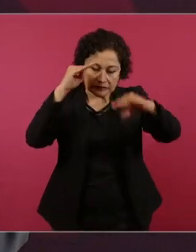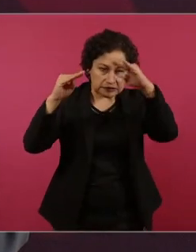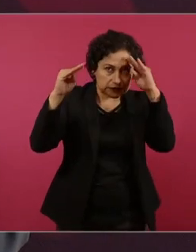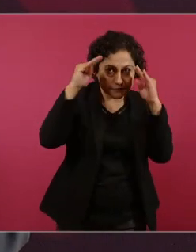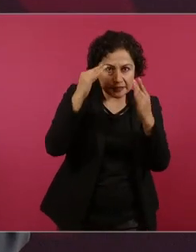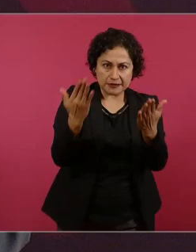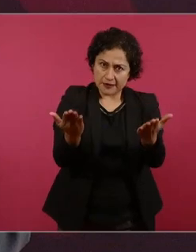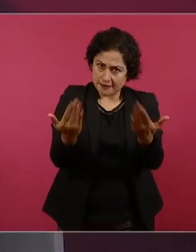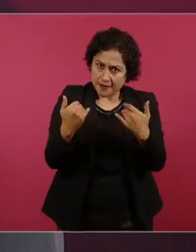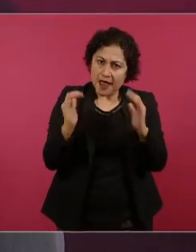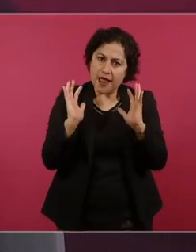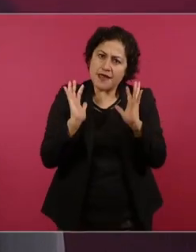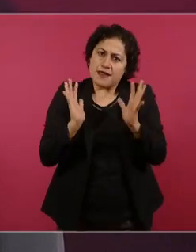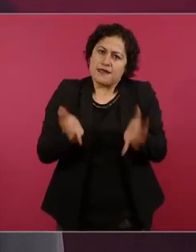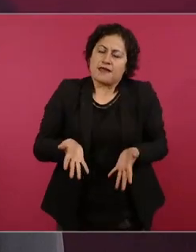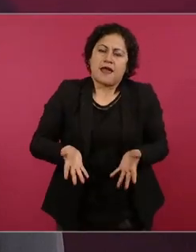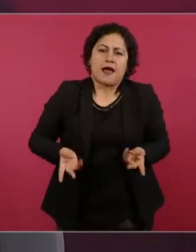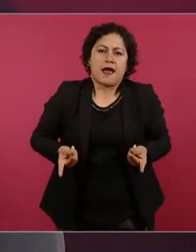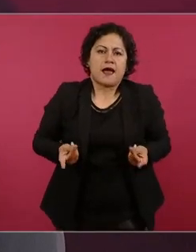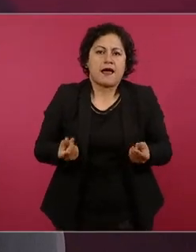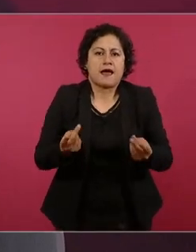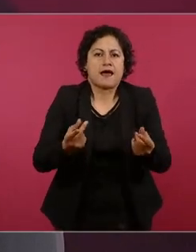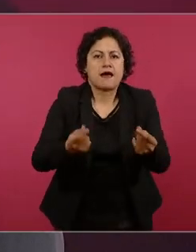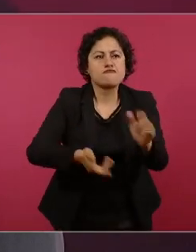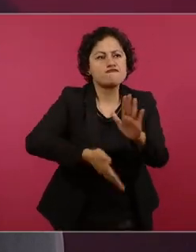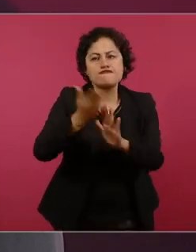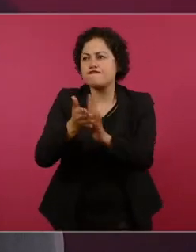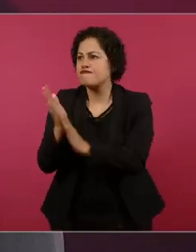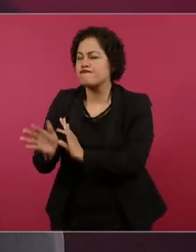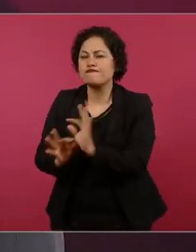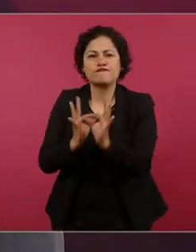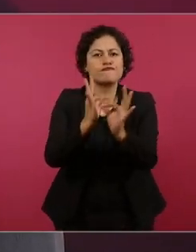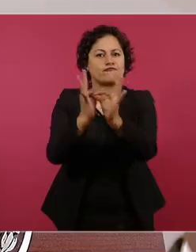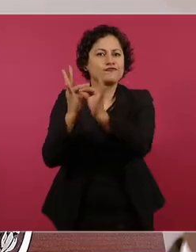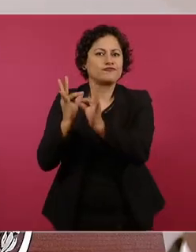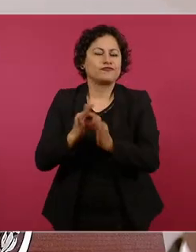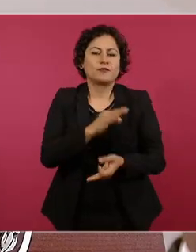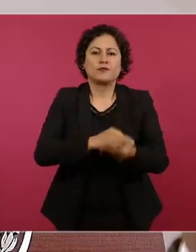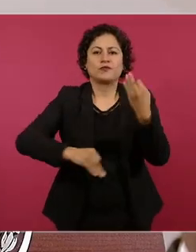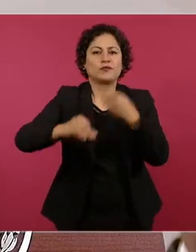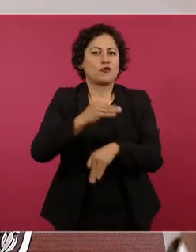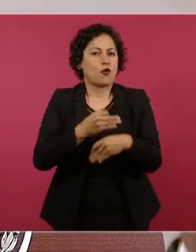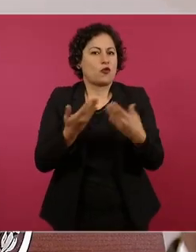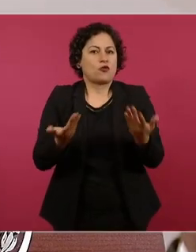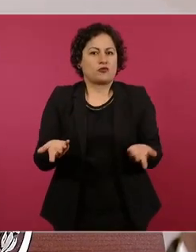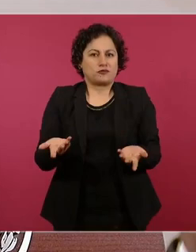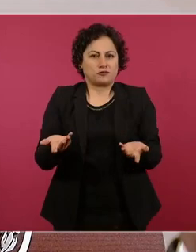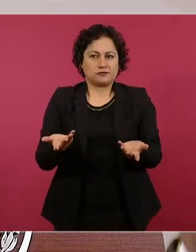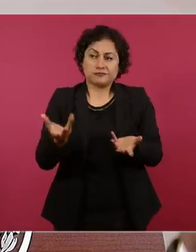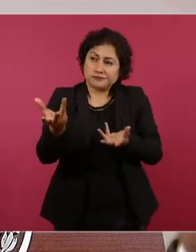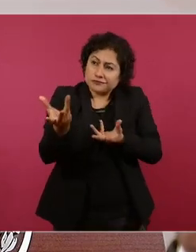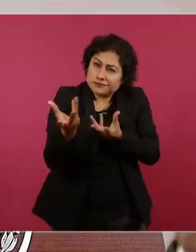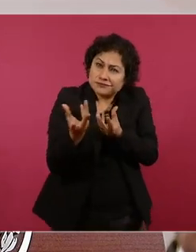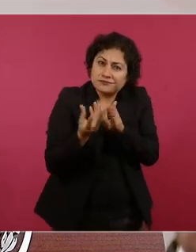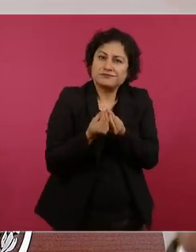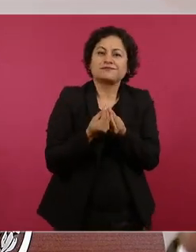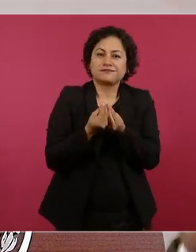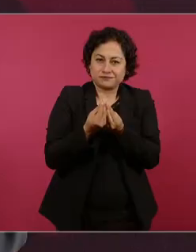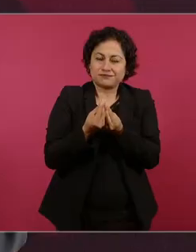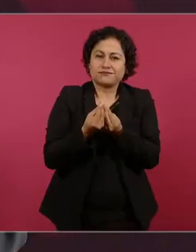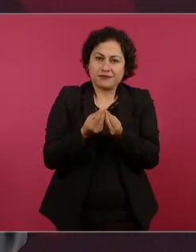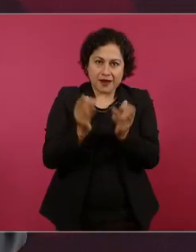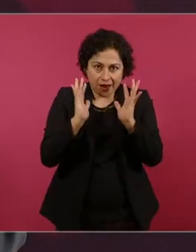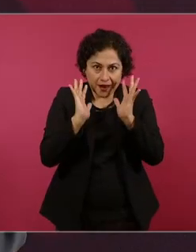y activen lo necesario hagamos juntos el